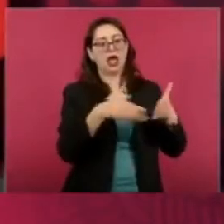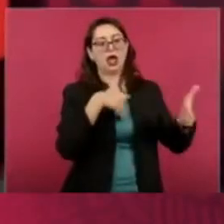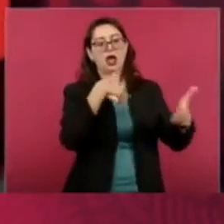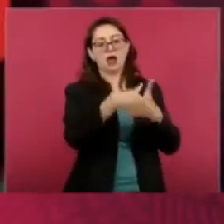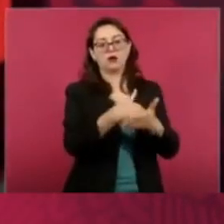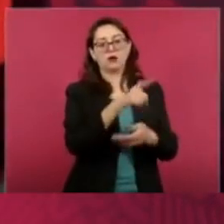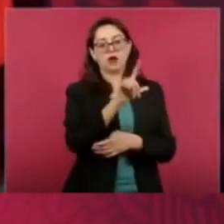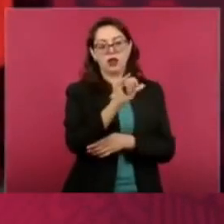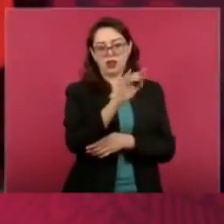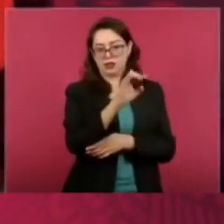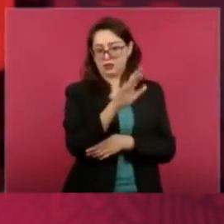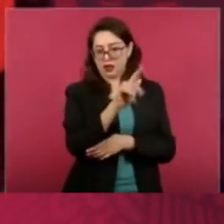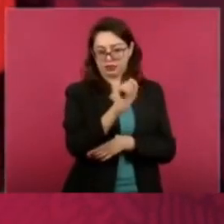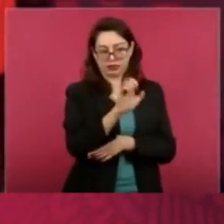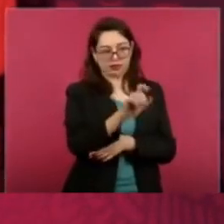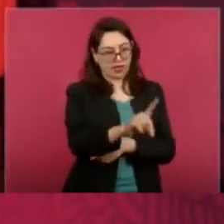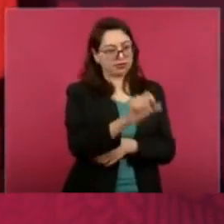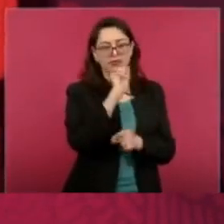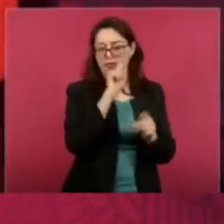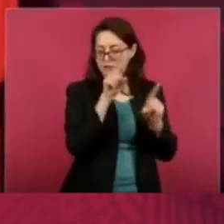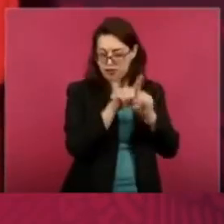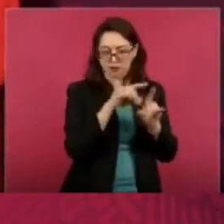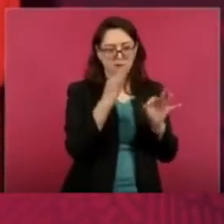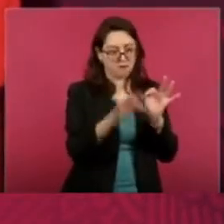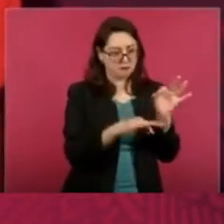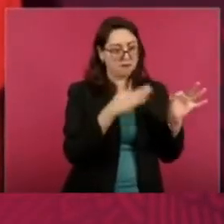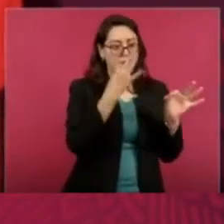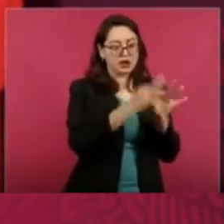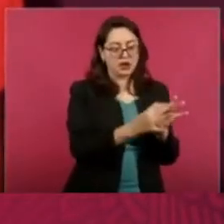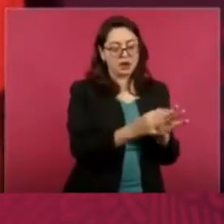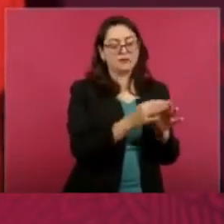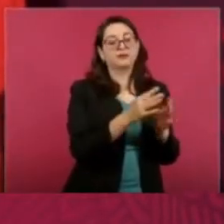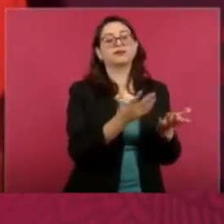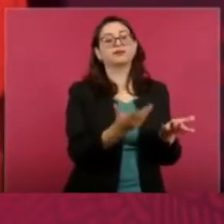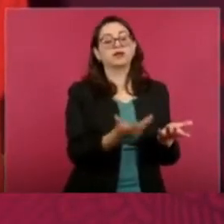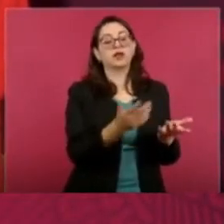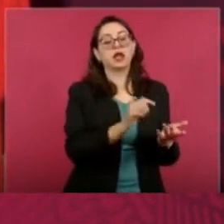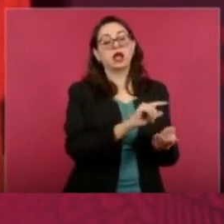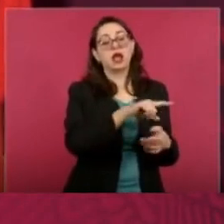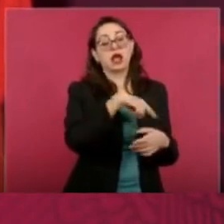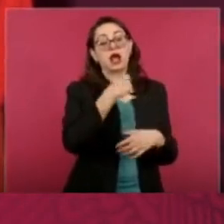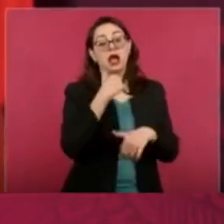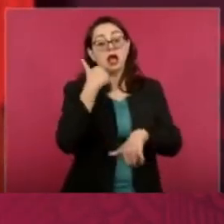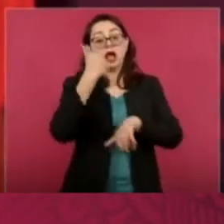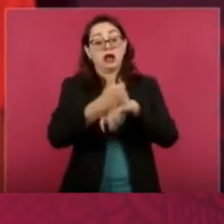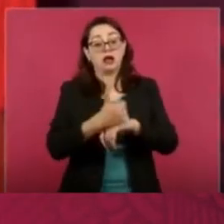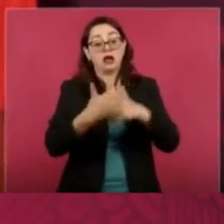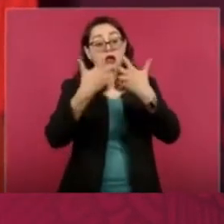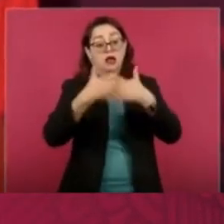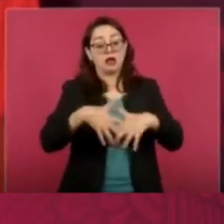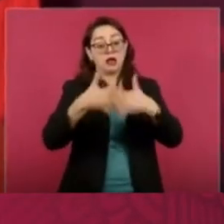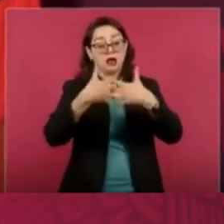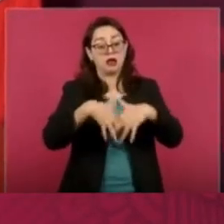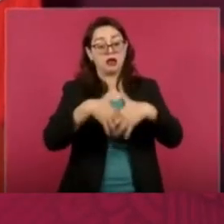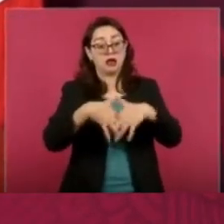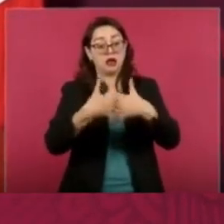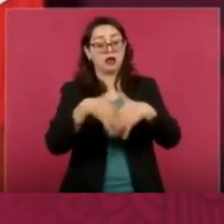Ya están los permisos y la inversión para la planta de liquefacción en Puerto Libertad.